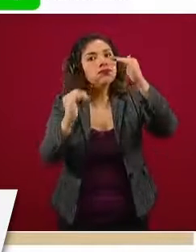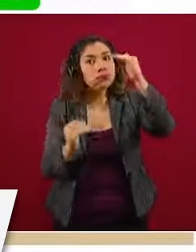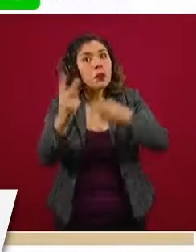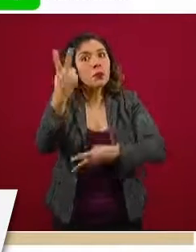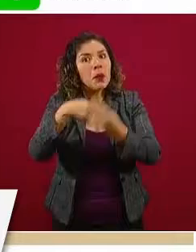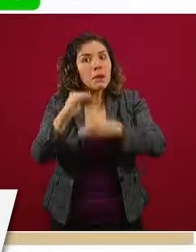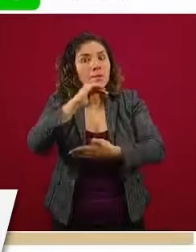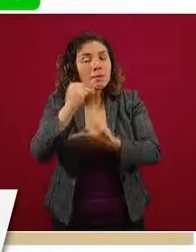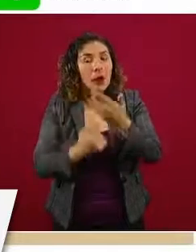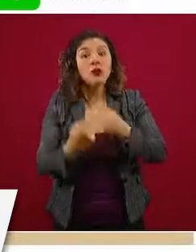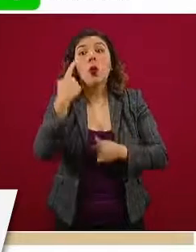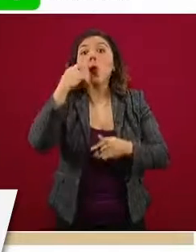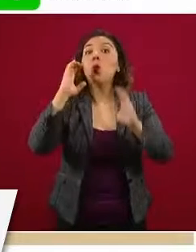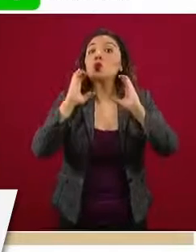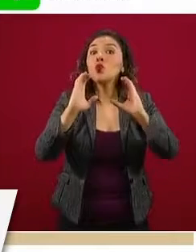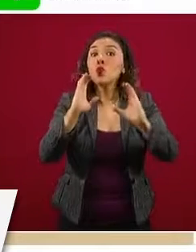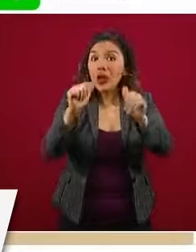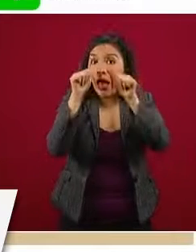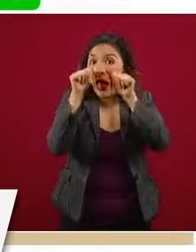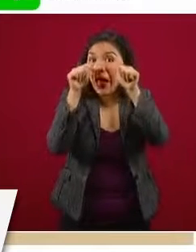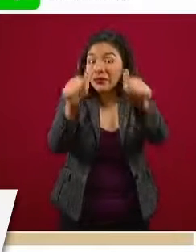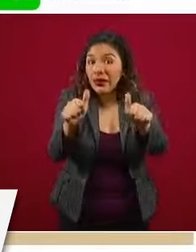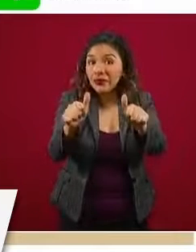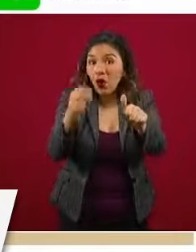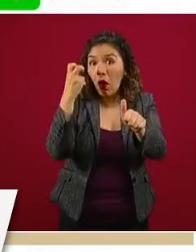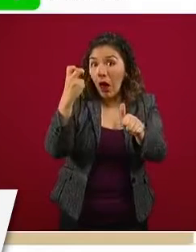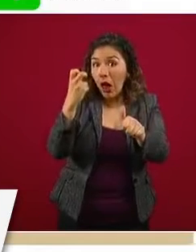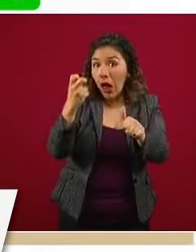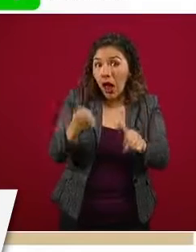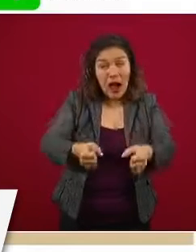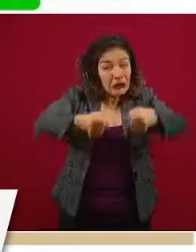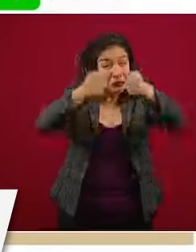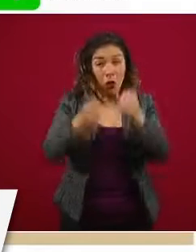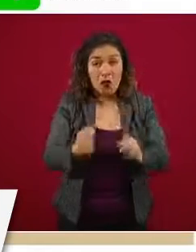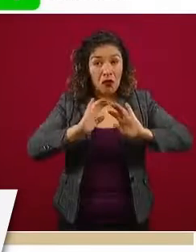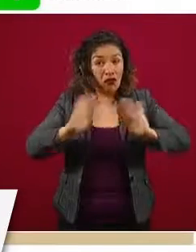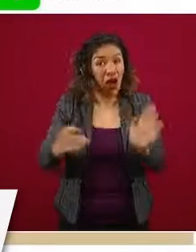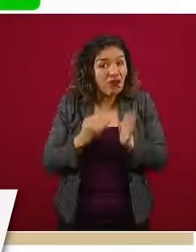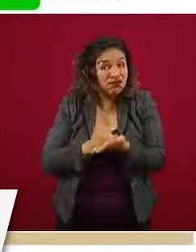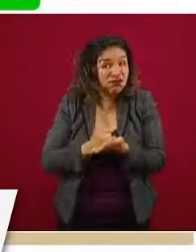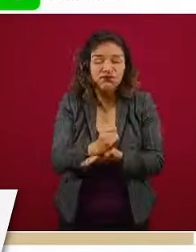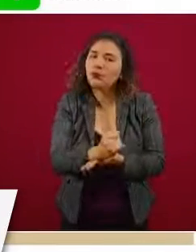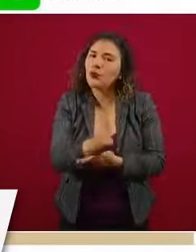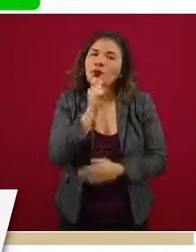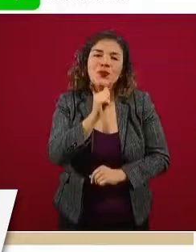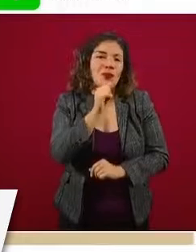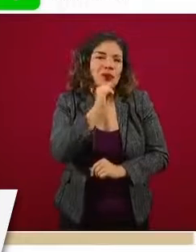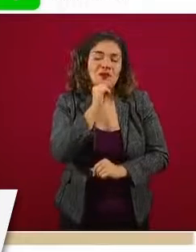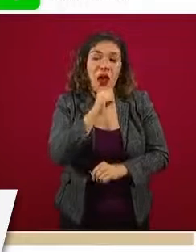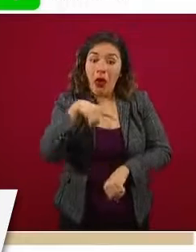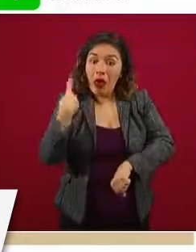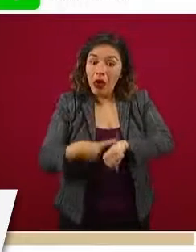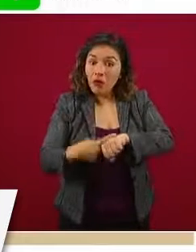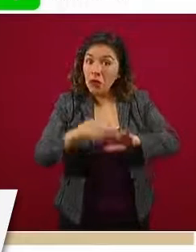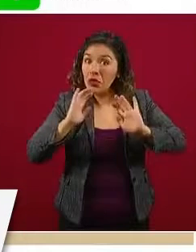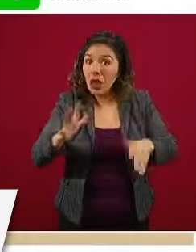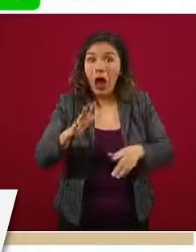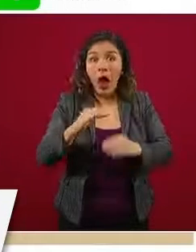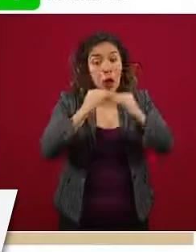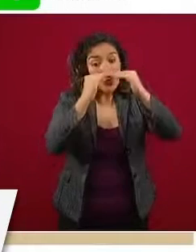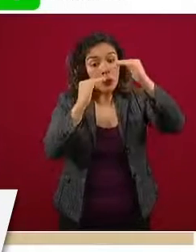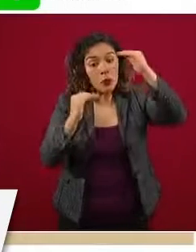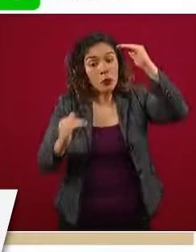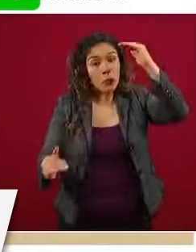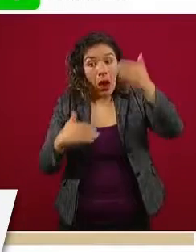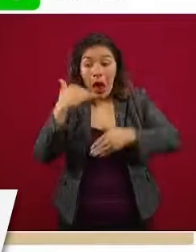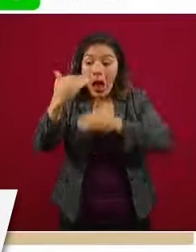Ojo, alerta, atención, que esto no es garantía en absoluto de que la epidemia va a seguirse comportando